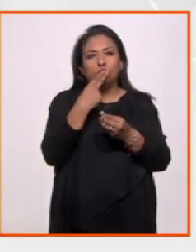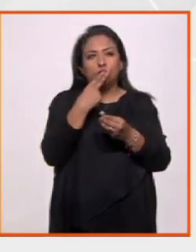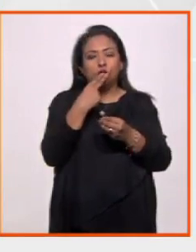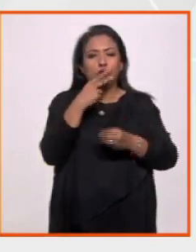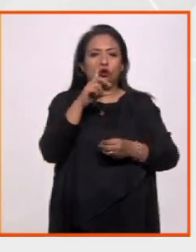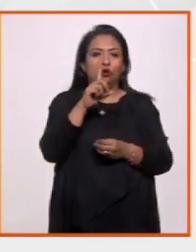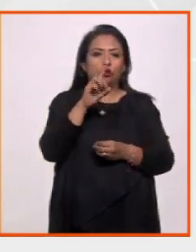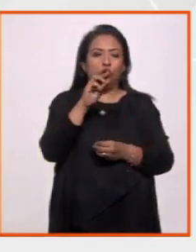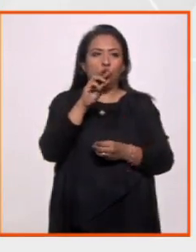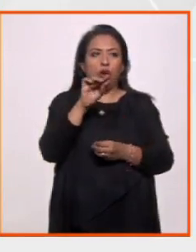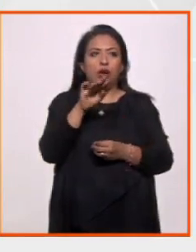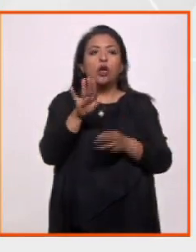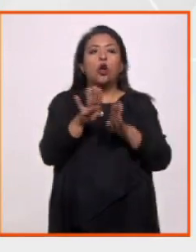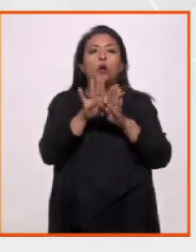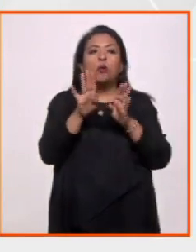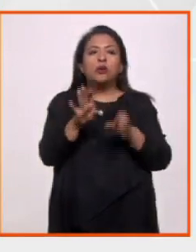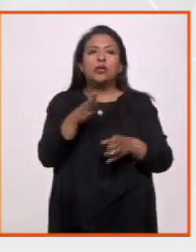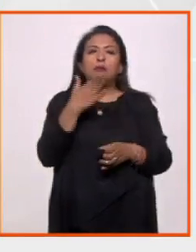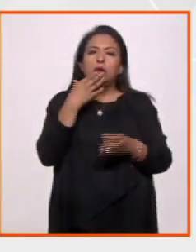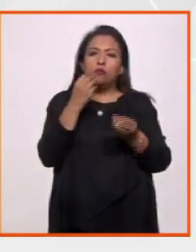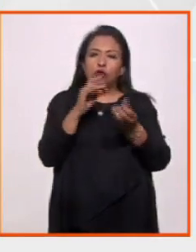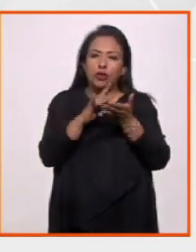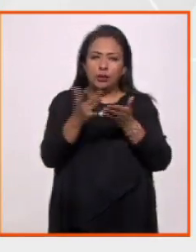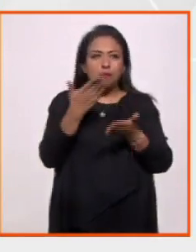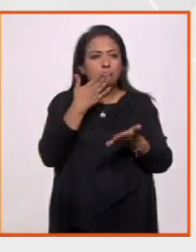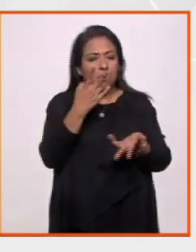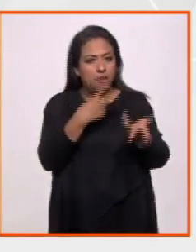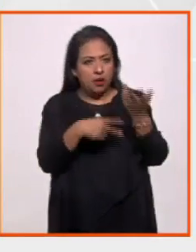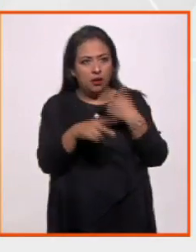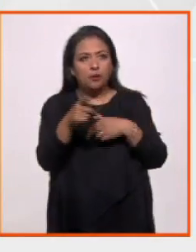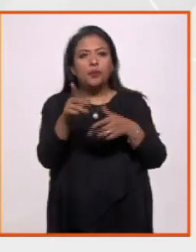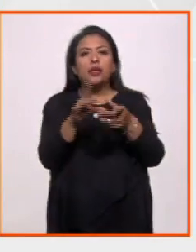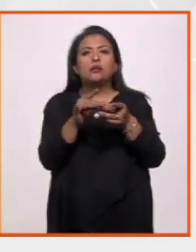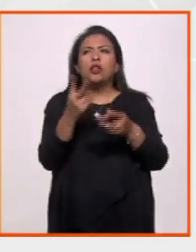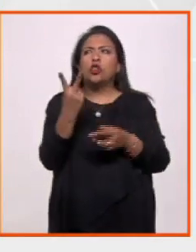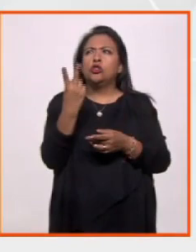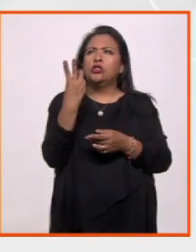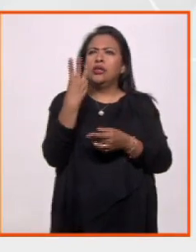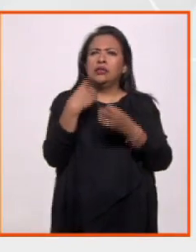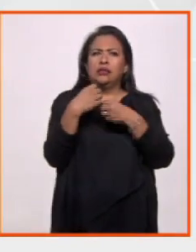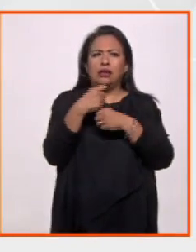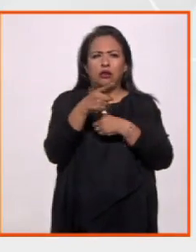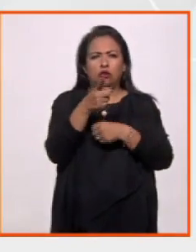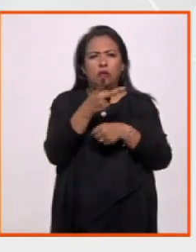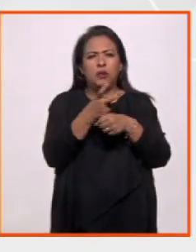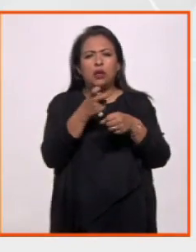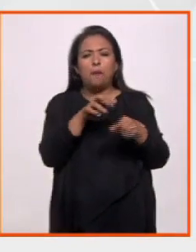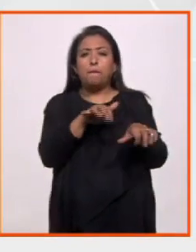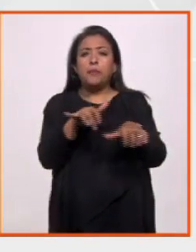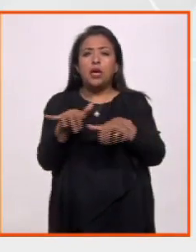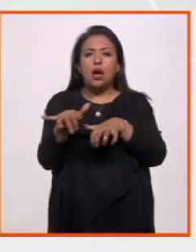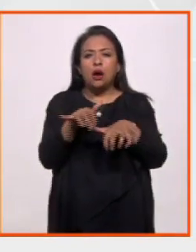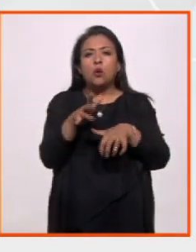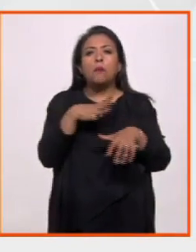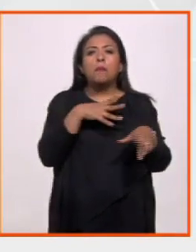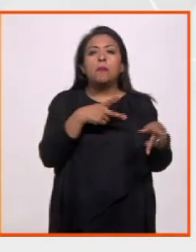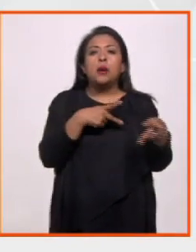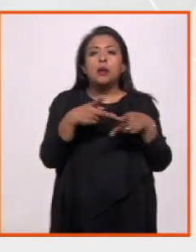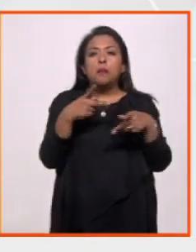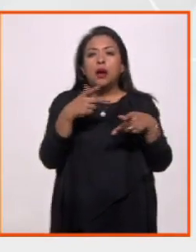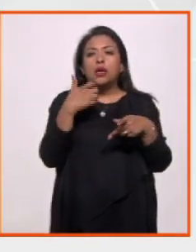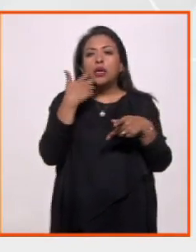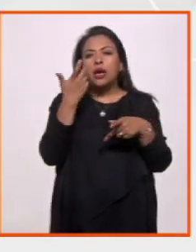Dwayne, ¿cómo estás? Muy bien, muchas gracias. Bienvenido. Les explico, hace dos o tres años Dwayne vino como pianista porque estaba preparando